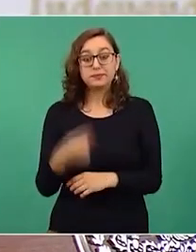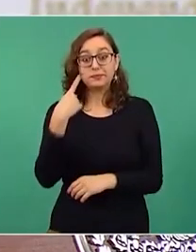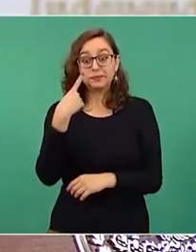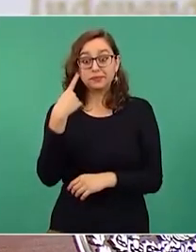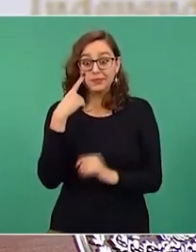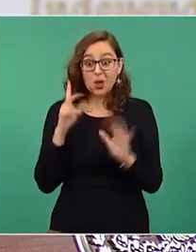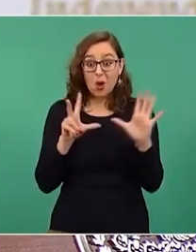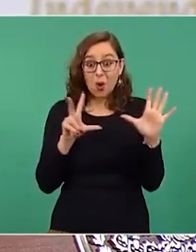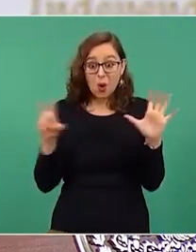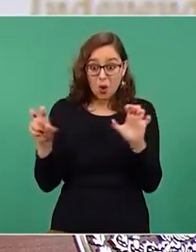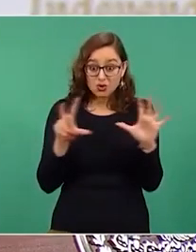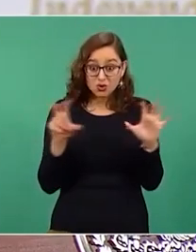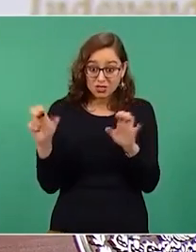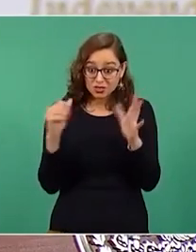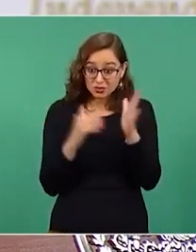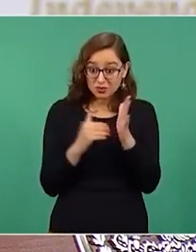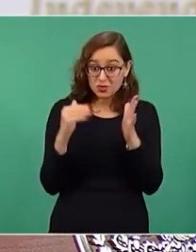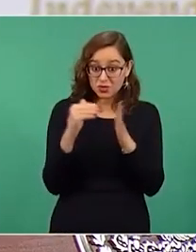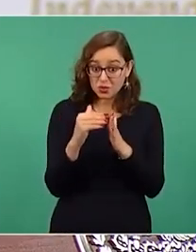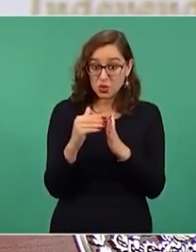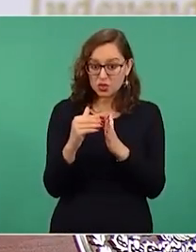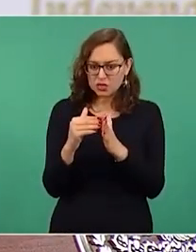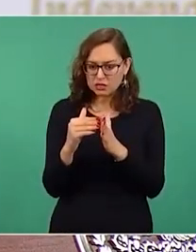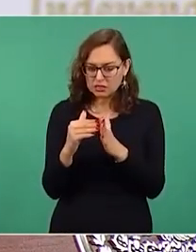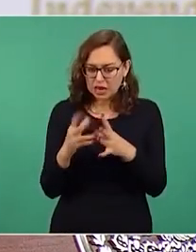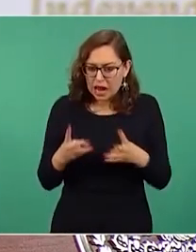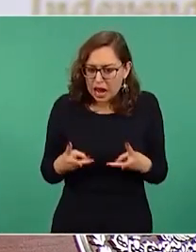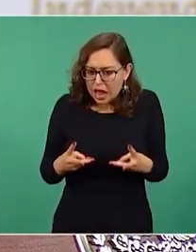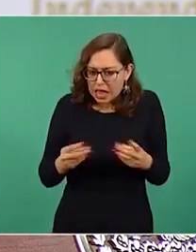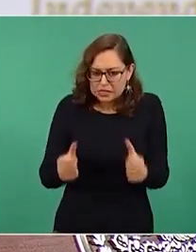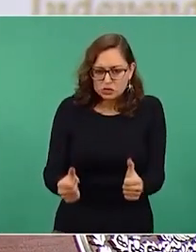millones, lo veo así,